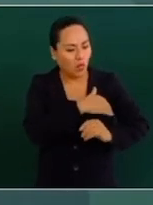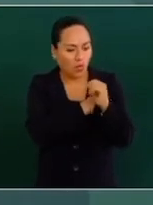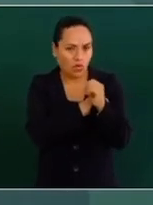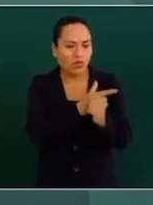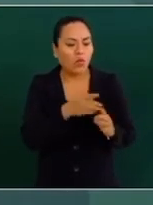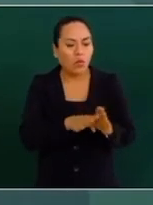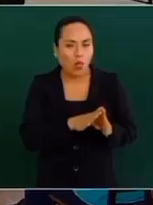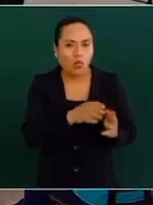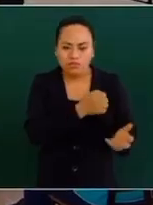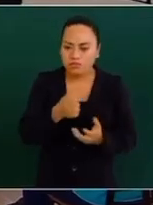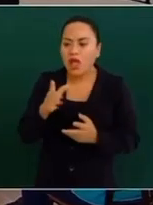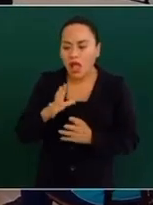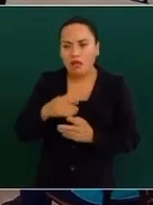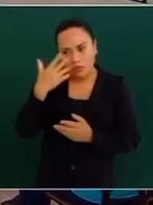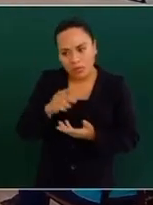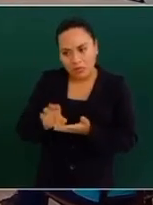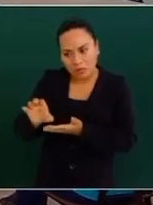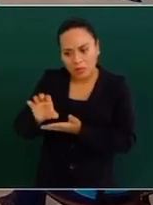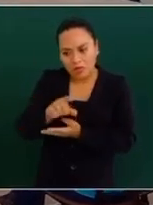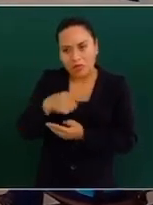de los afectados.